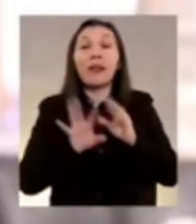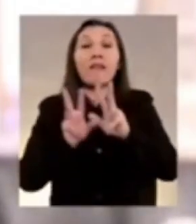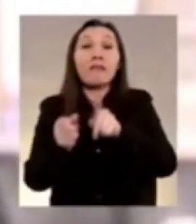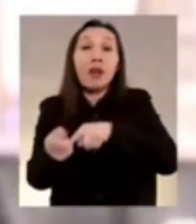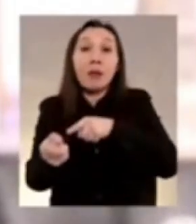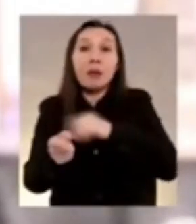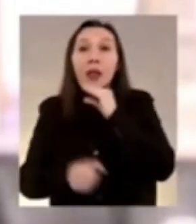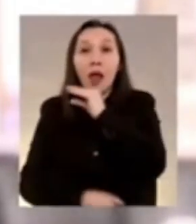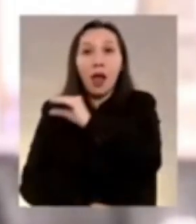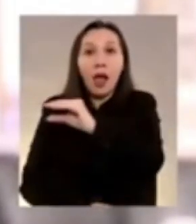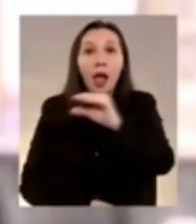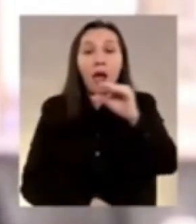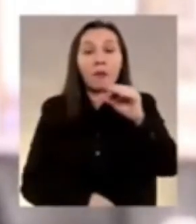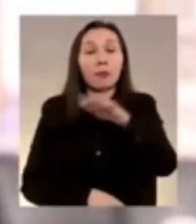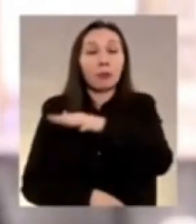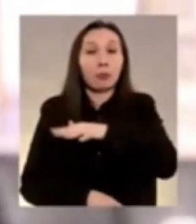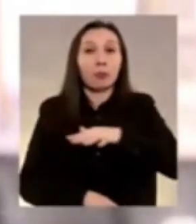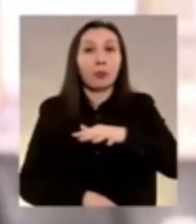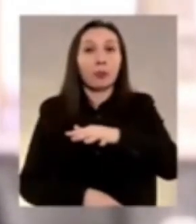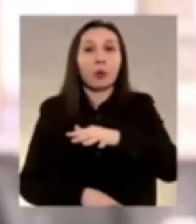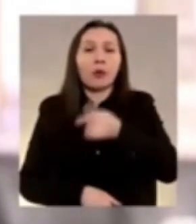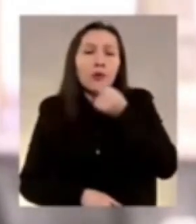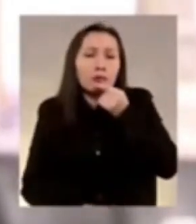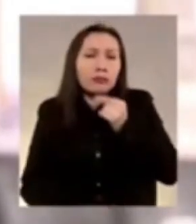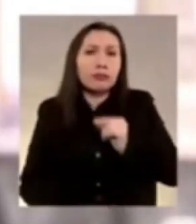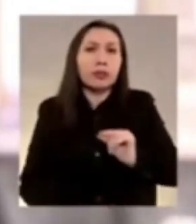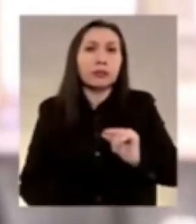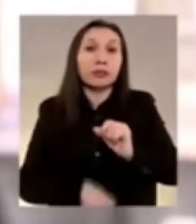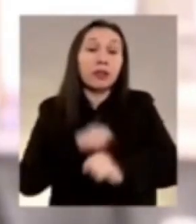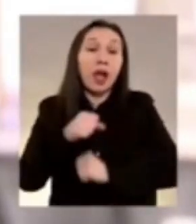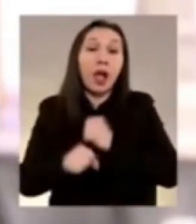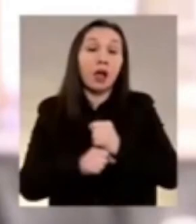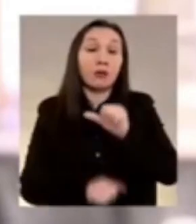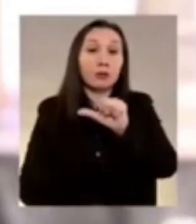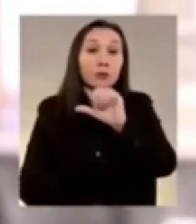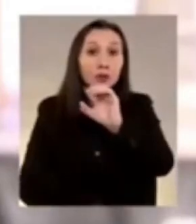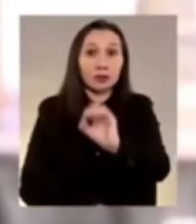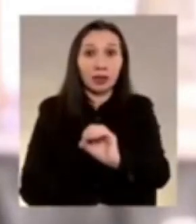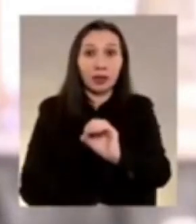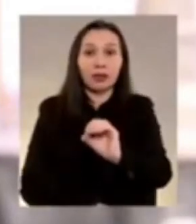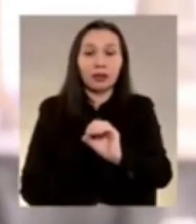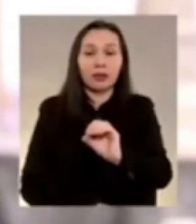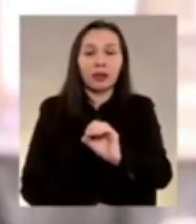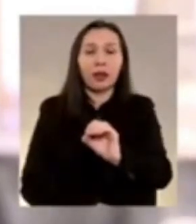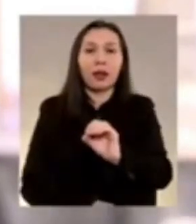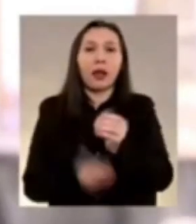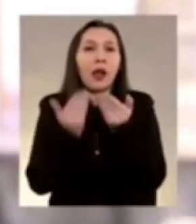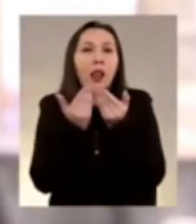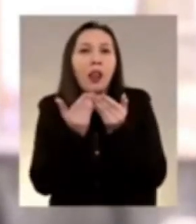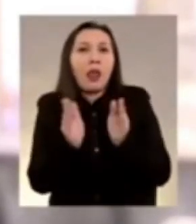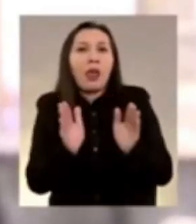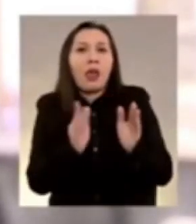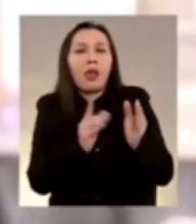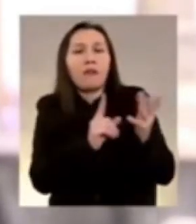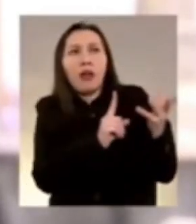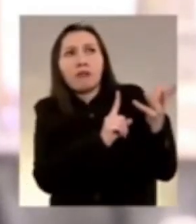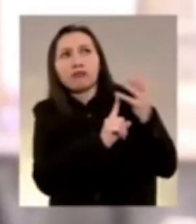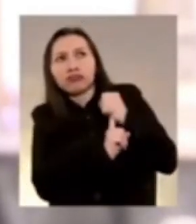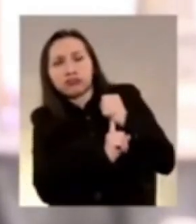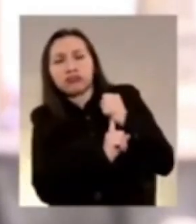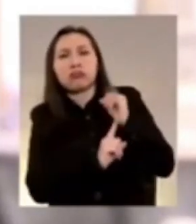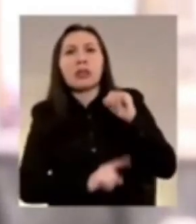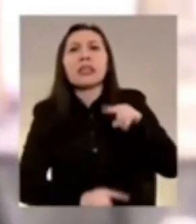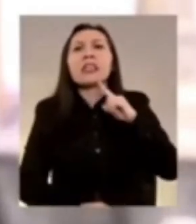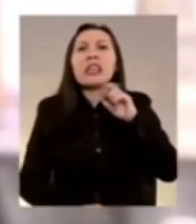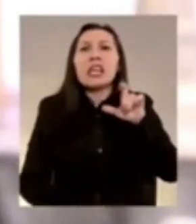familia campesina que recién en los años 60 se liberó del yugo del inquilinaje